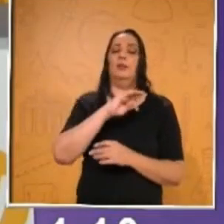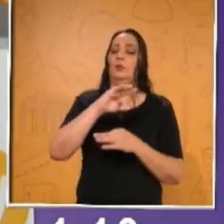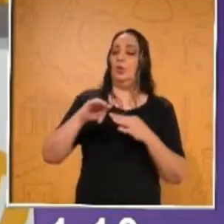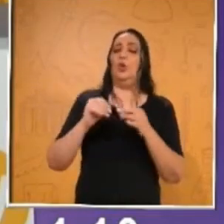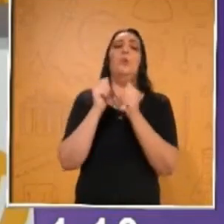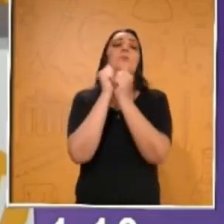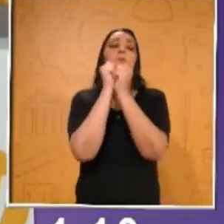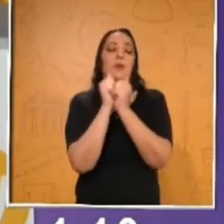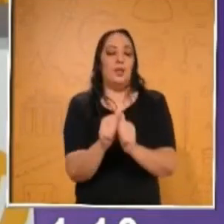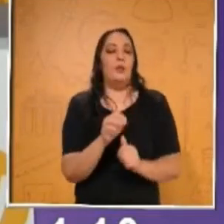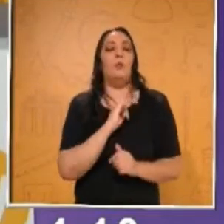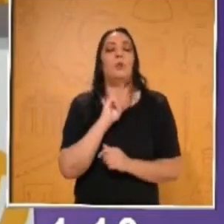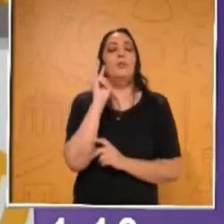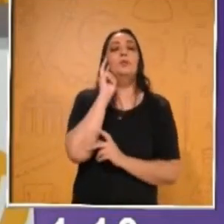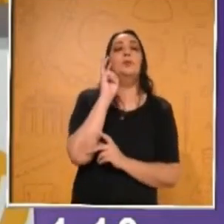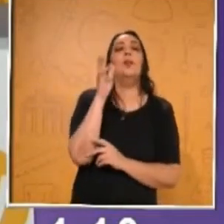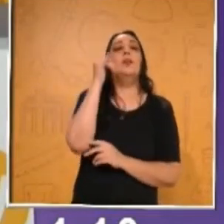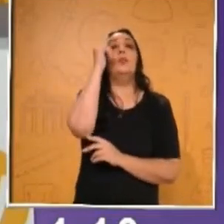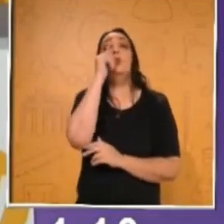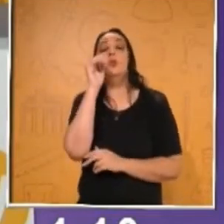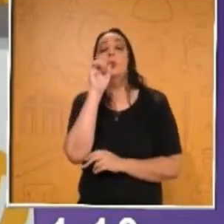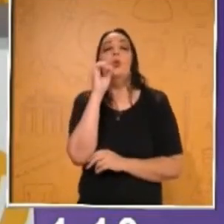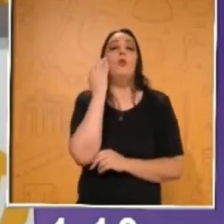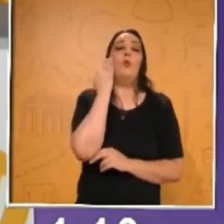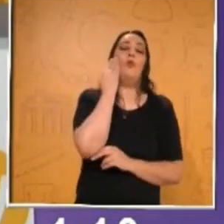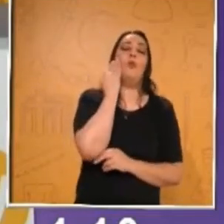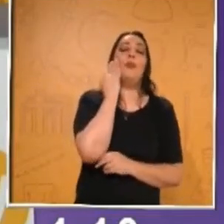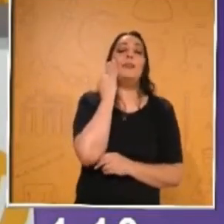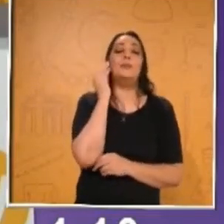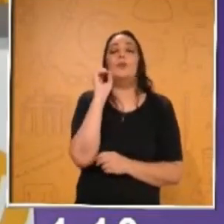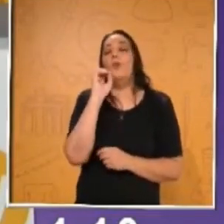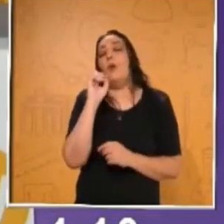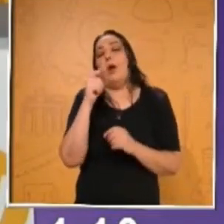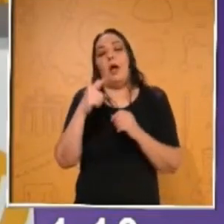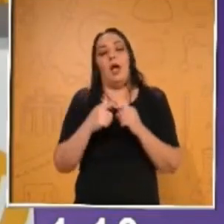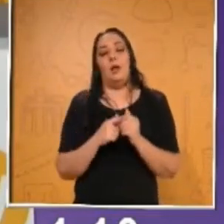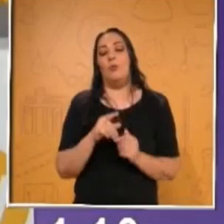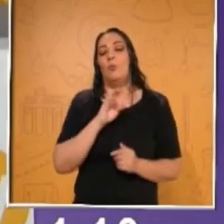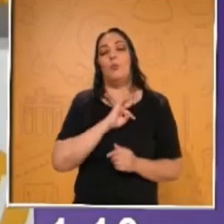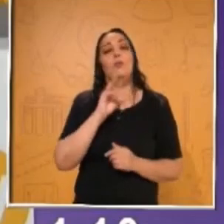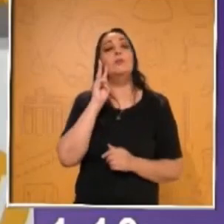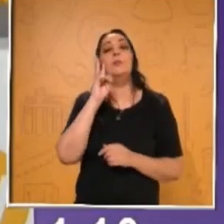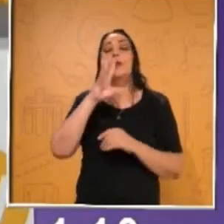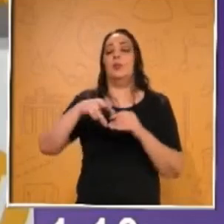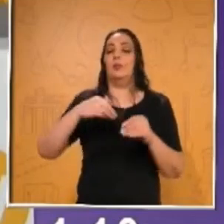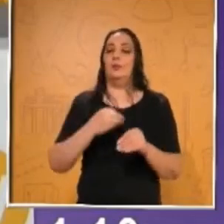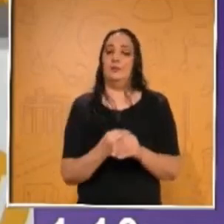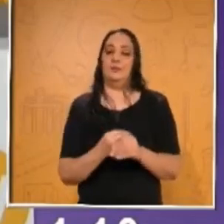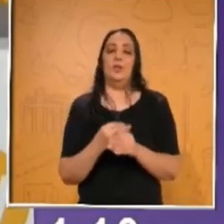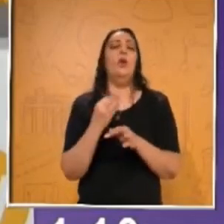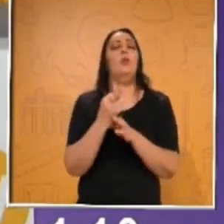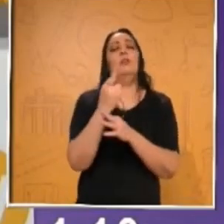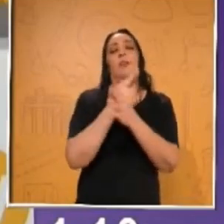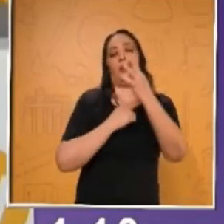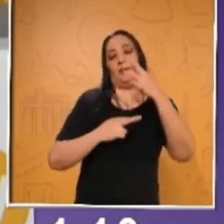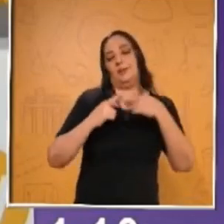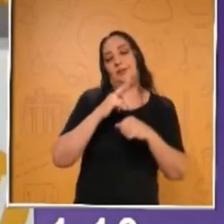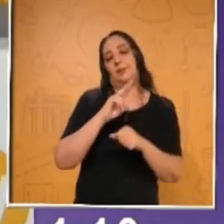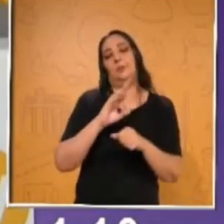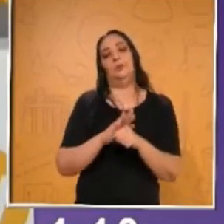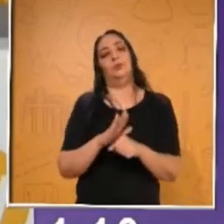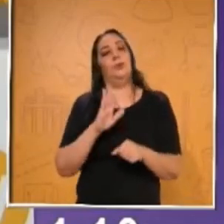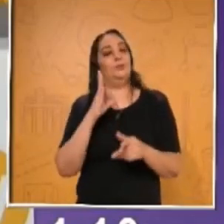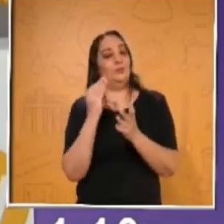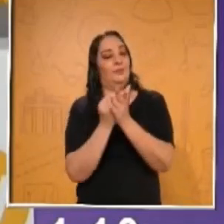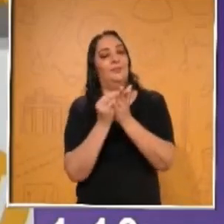queda guardado ahí, se queda grabado para que tú lo puedas volver a ver y qué es lo que vas a hacer en sí. Vamos a un pequeño corte y en unos momentos